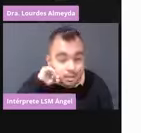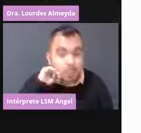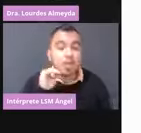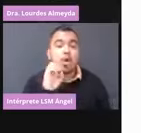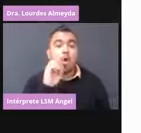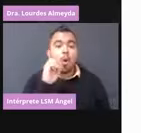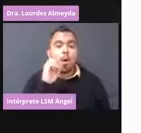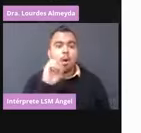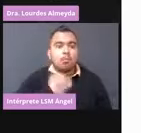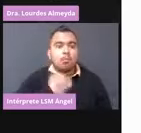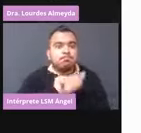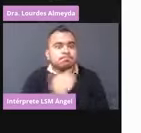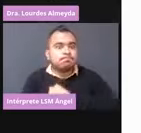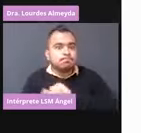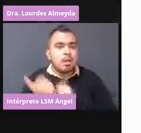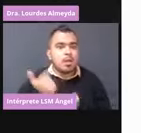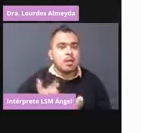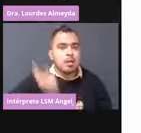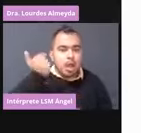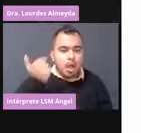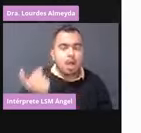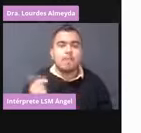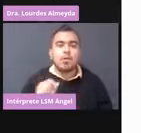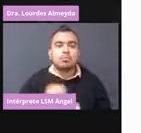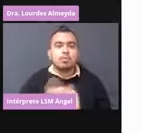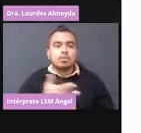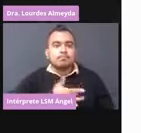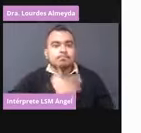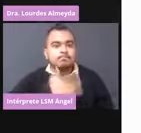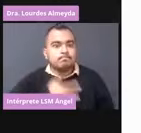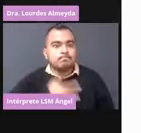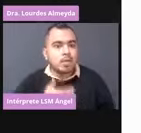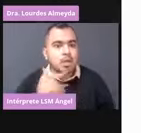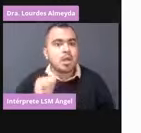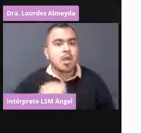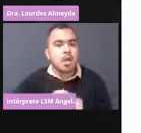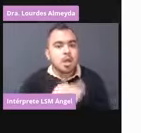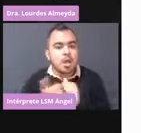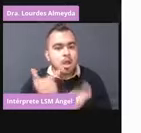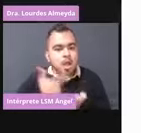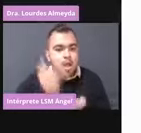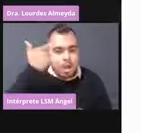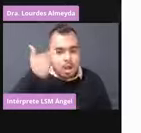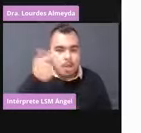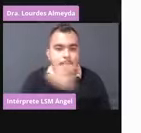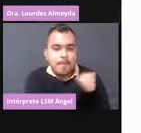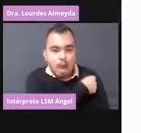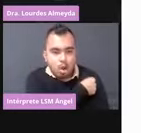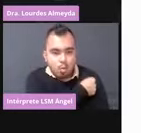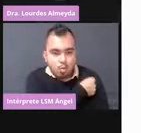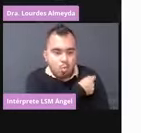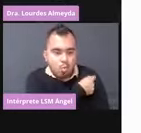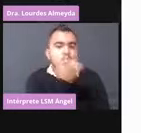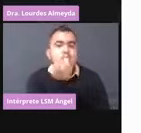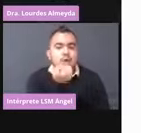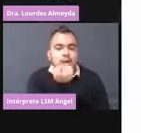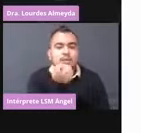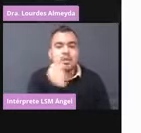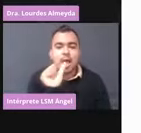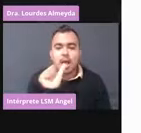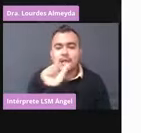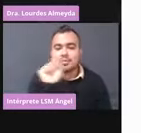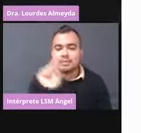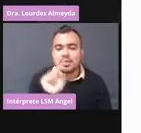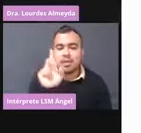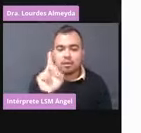graves, alergia grave a los componentes de la vacuna, que ya le dije, todas más o menos, está ZB1222.